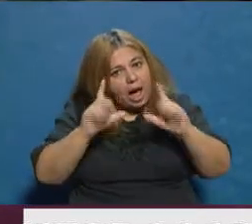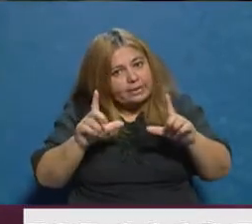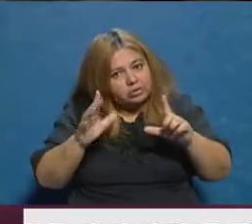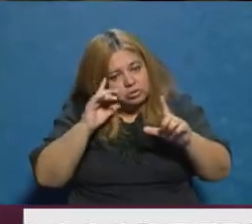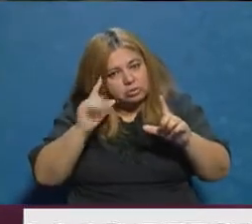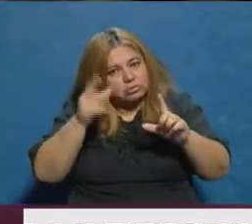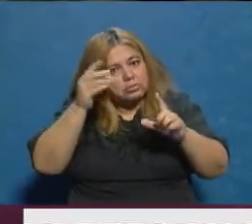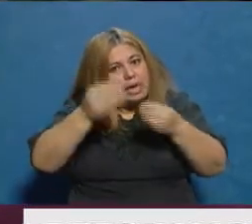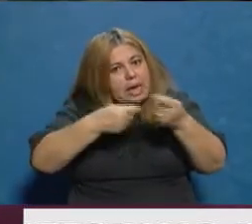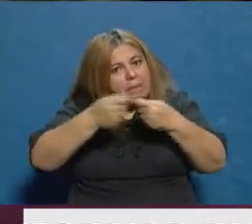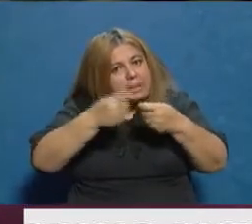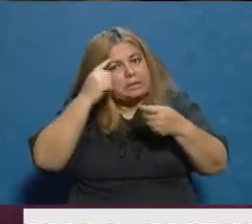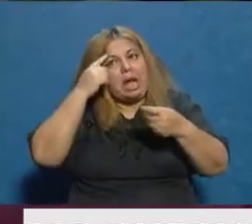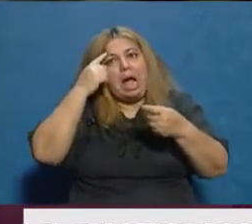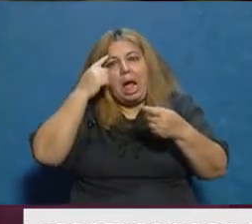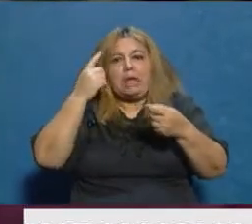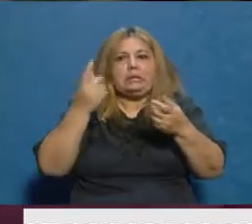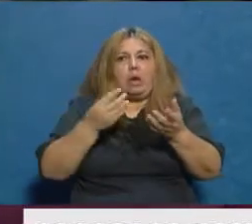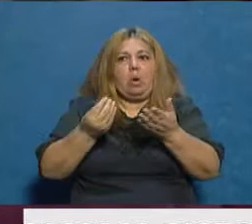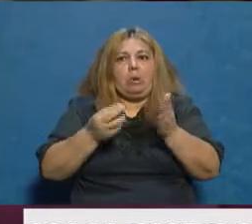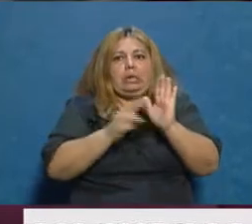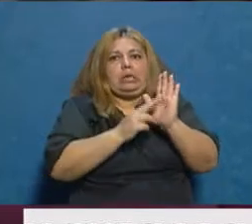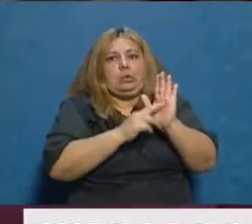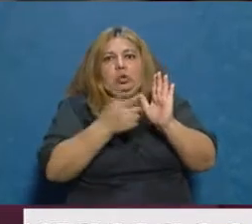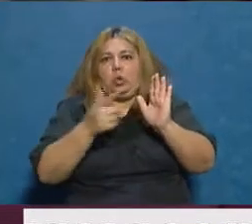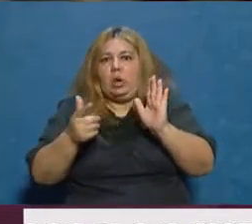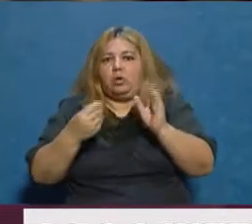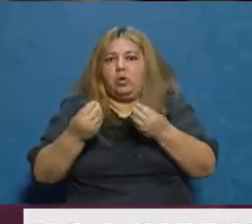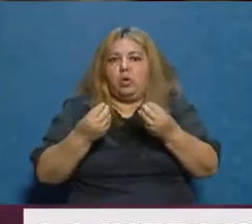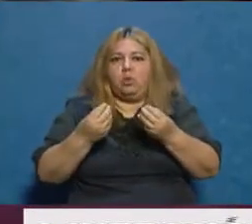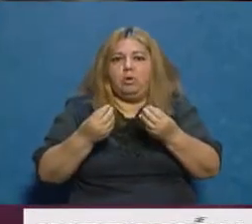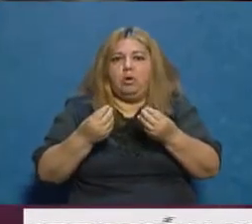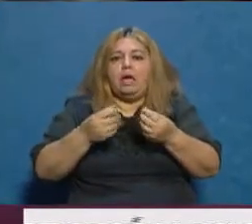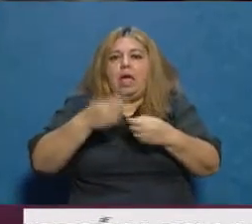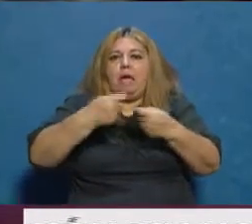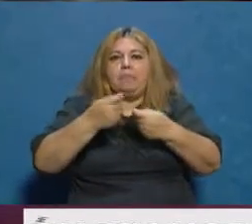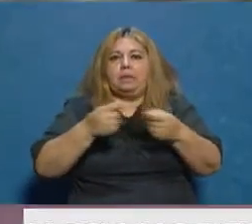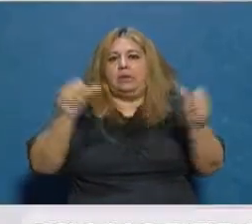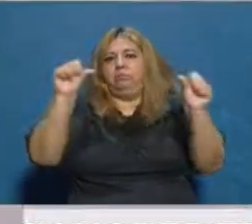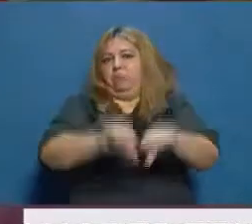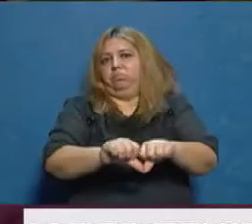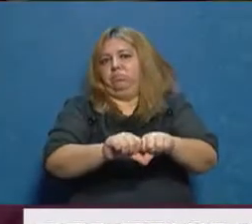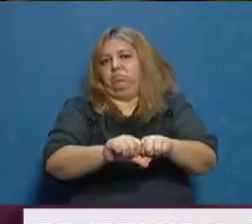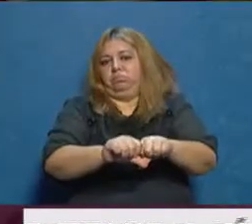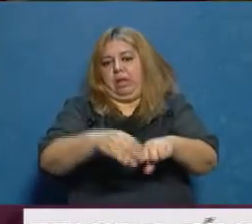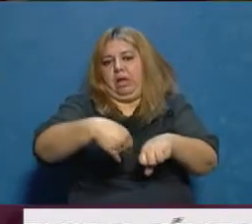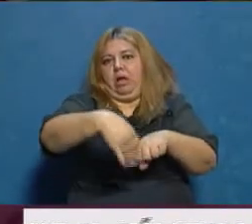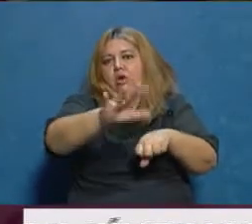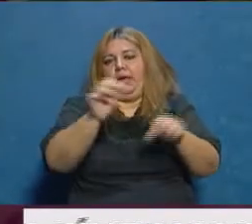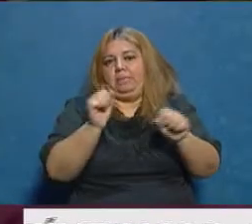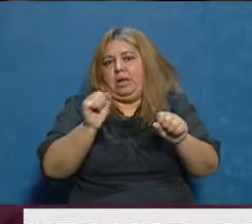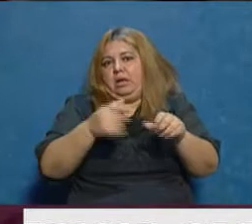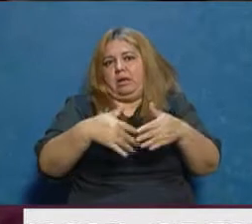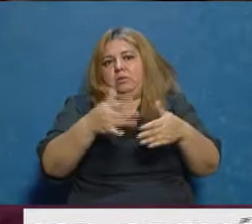si no salían este tipo de resoluciones, presentar la quiebra a partir de los primeros días de mayo. No es una medida